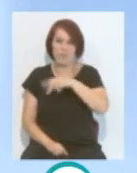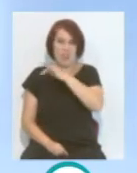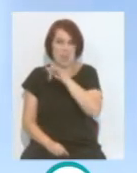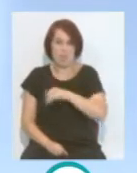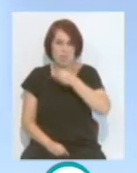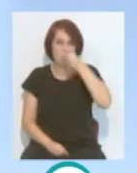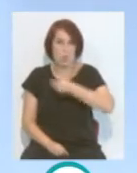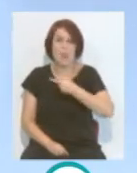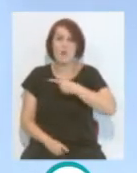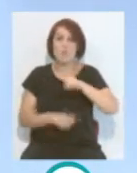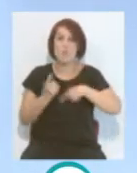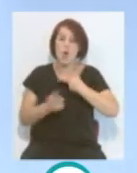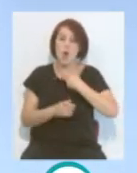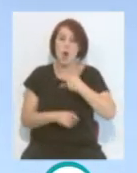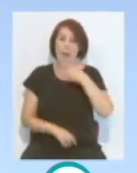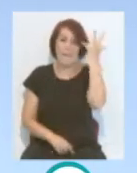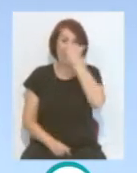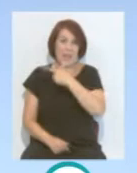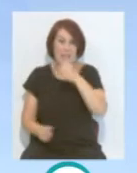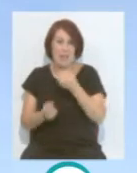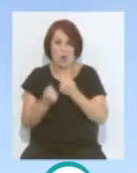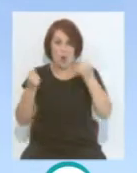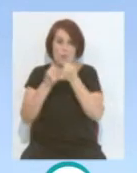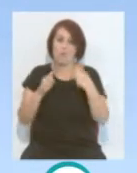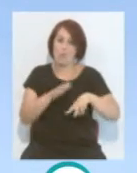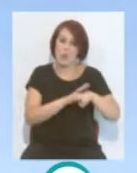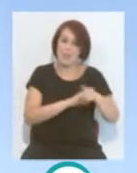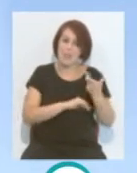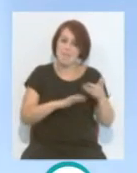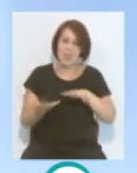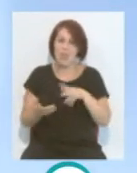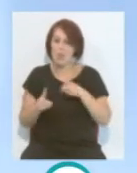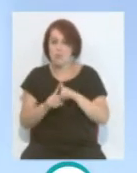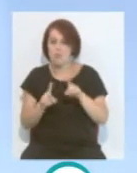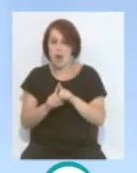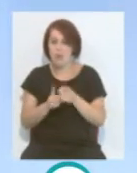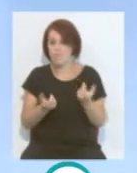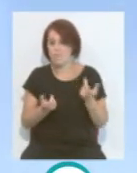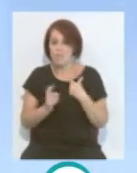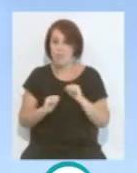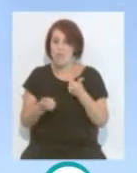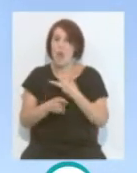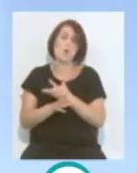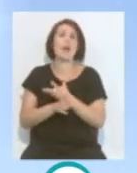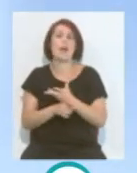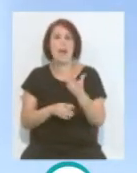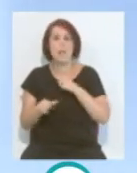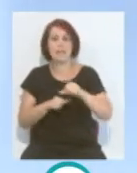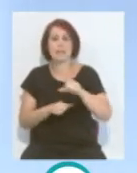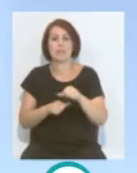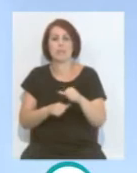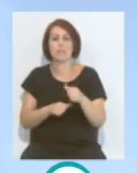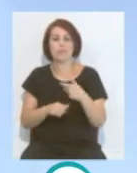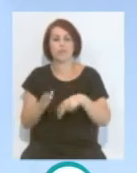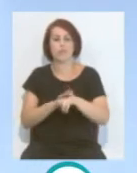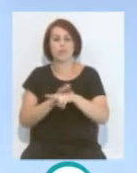hemos visto en la Copa América es un futbolista que se asemeja más a la destrucción, a la destrucción y comenzar a jugar a raíz de ahí. Me parece un